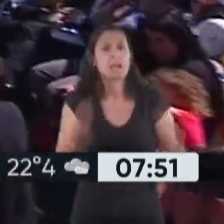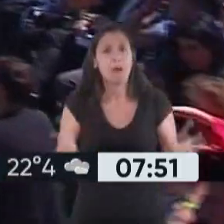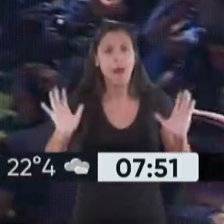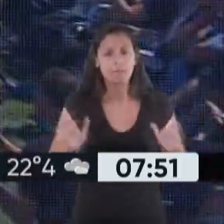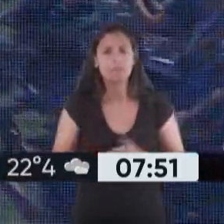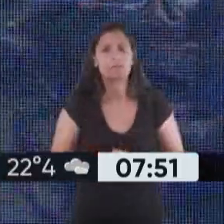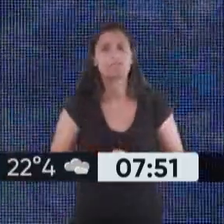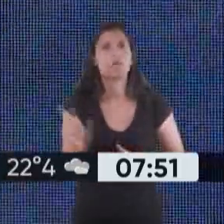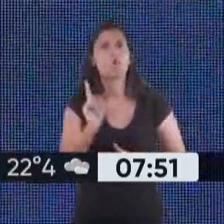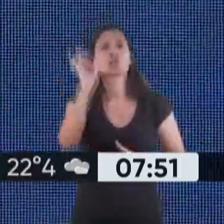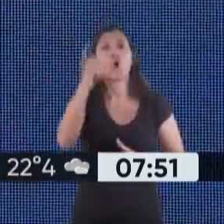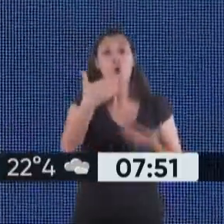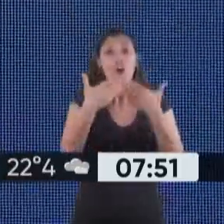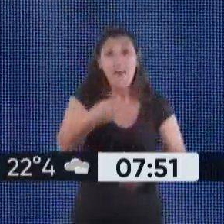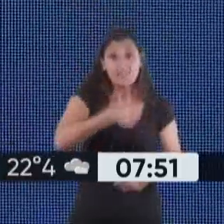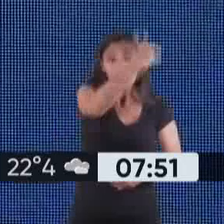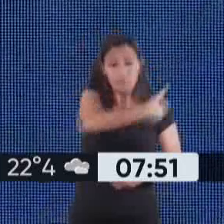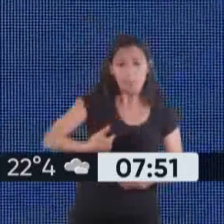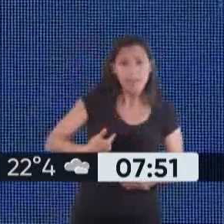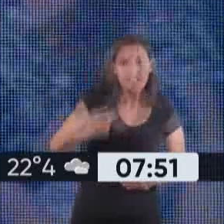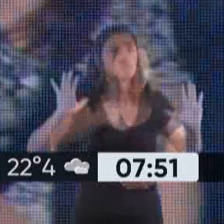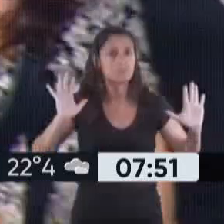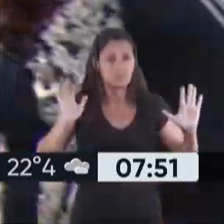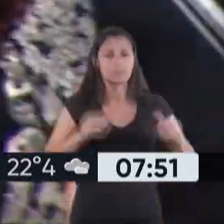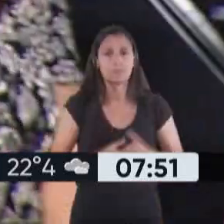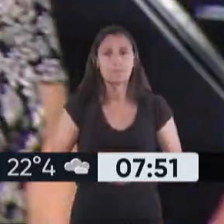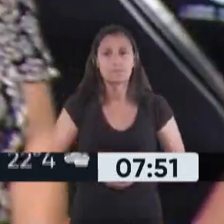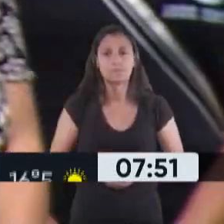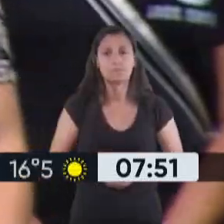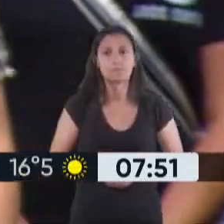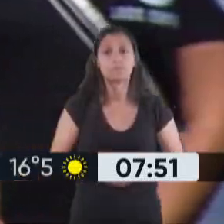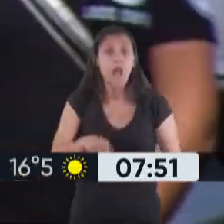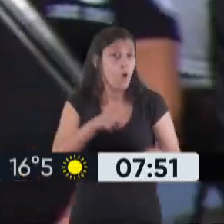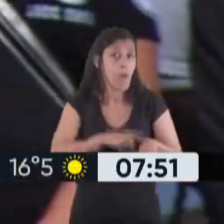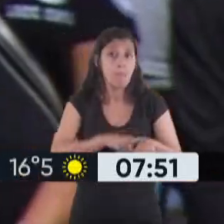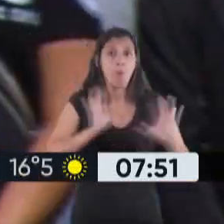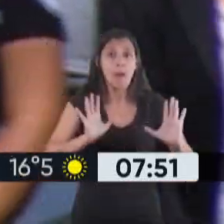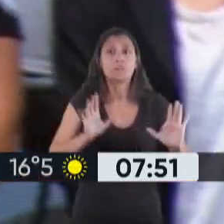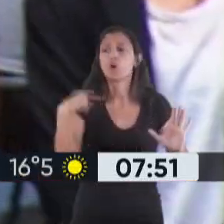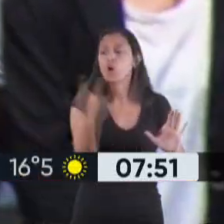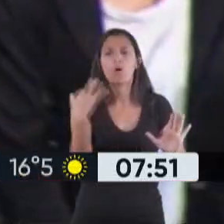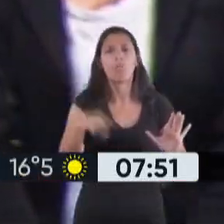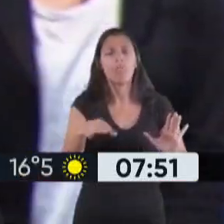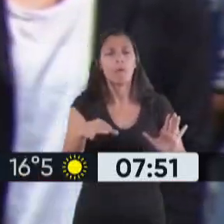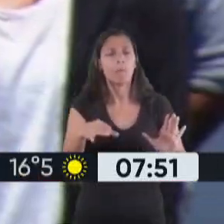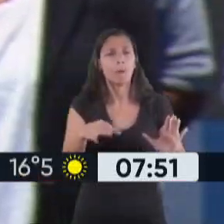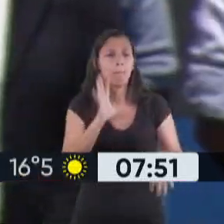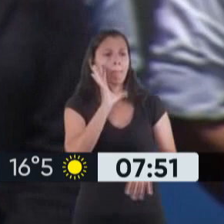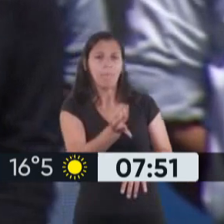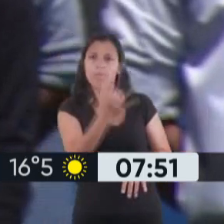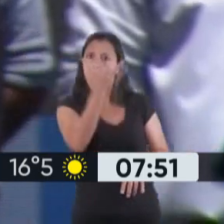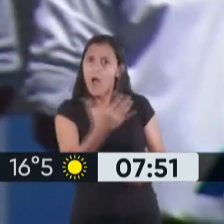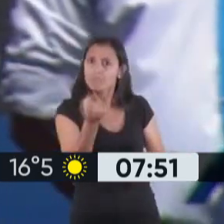Y no la hizo un Presidente, le hicimos todos. Y es hora de que nosotros pongamos en valor esos logros